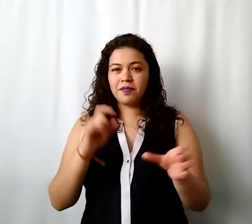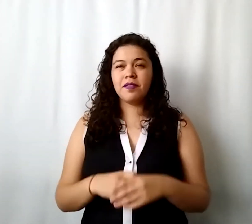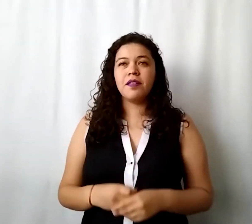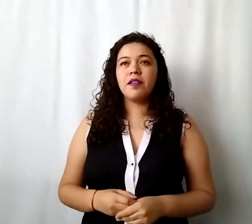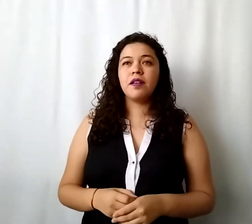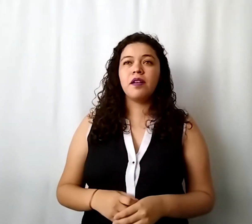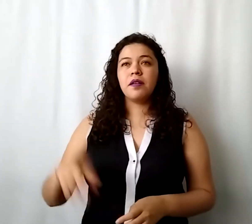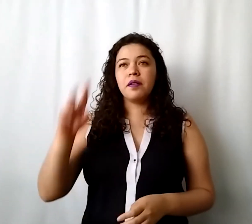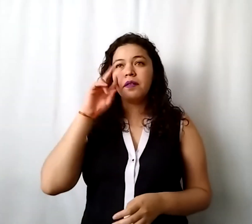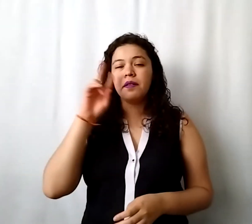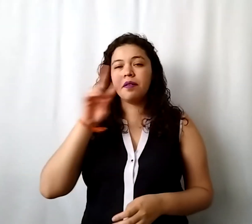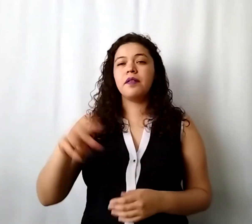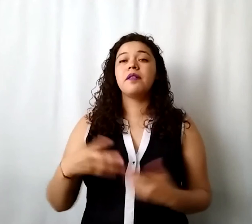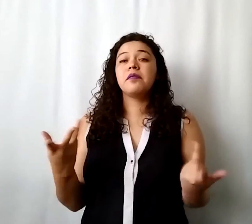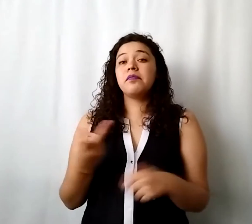ver ¿qué pasó?